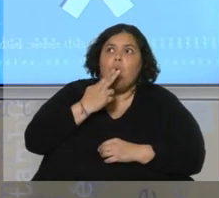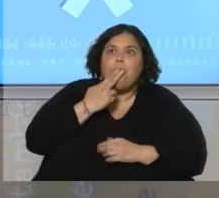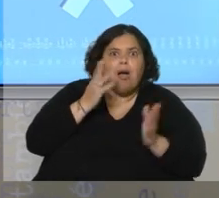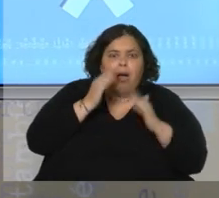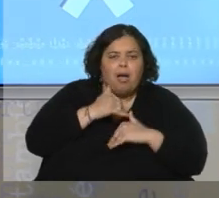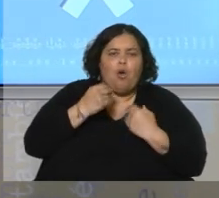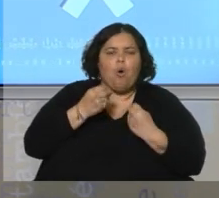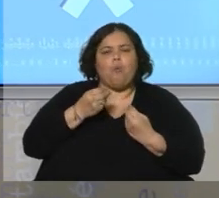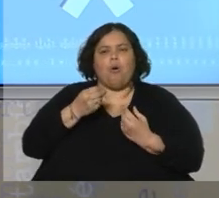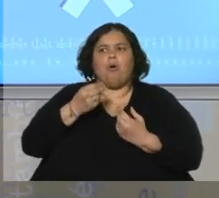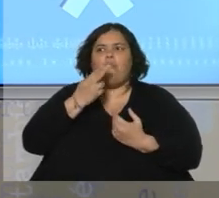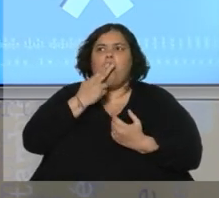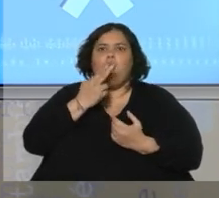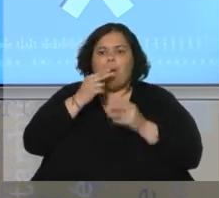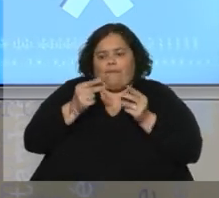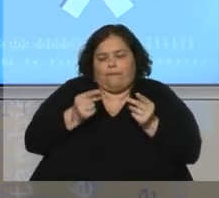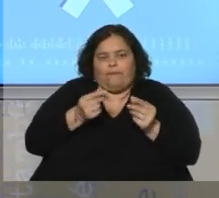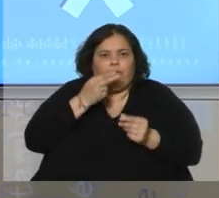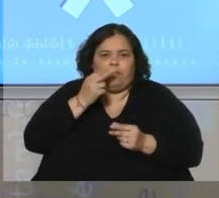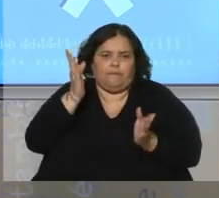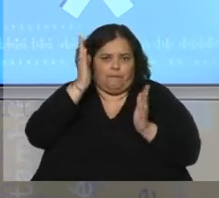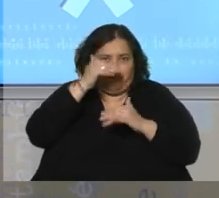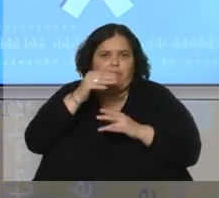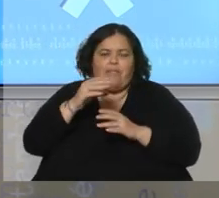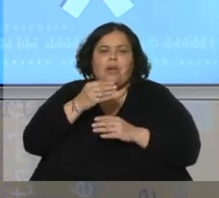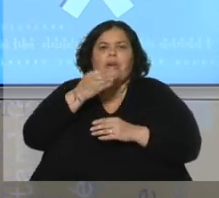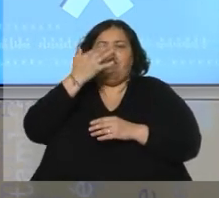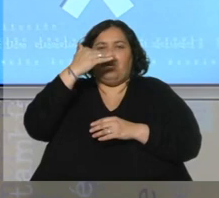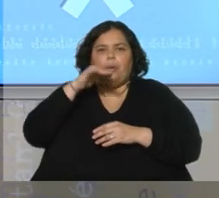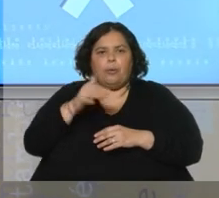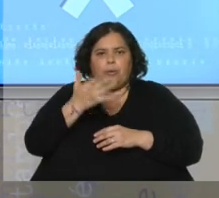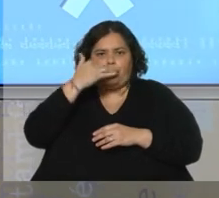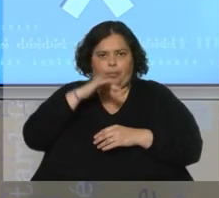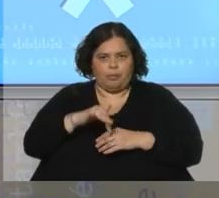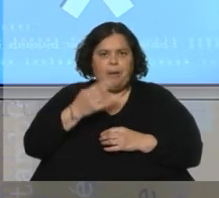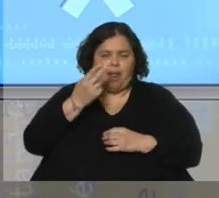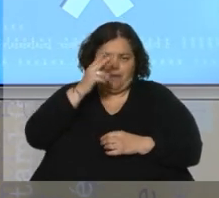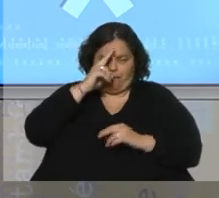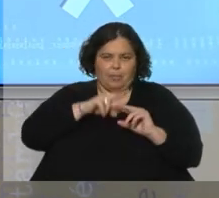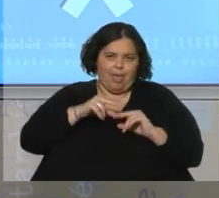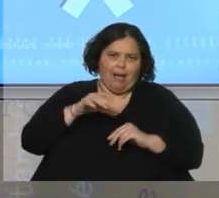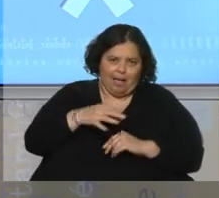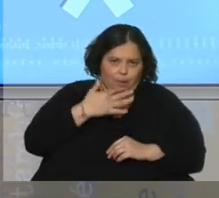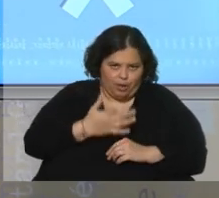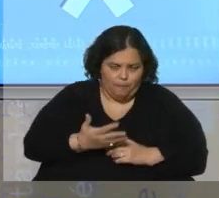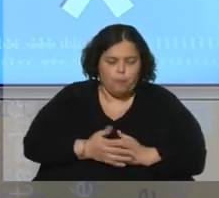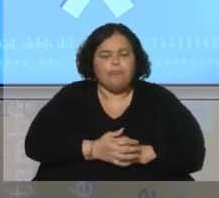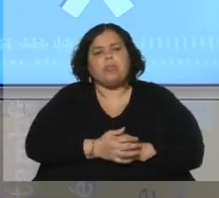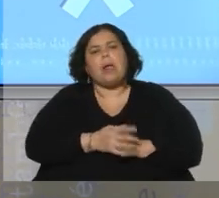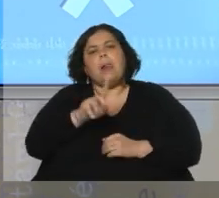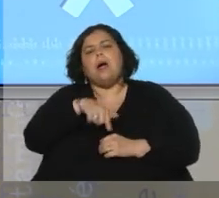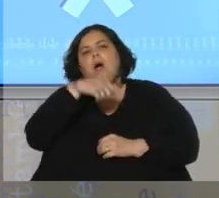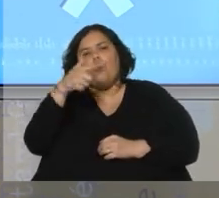de vaporizadores el cannabis. Ahora vamos a pasarnos al lado empresarial. La empresa Fodmer desde